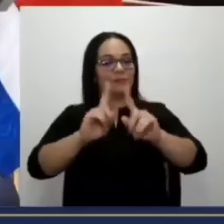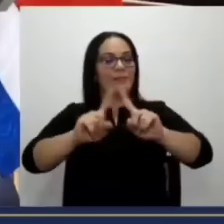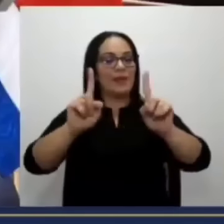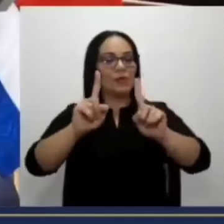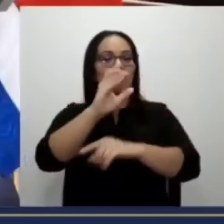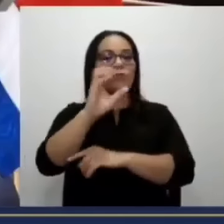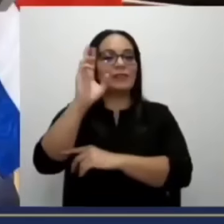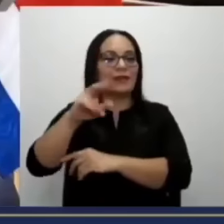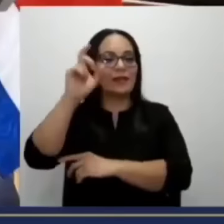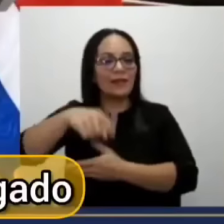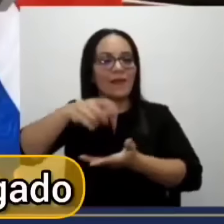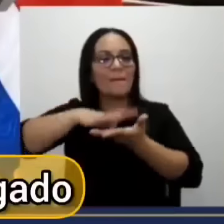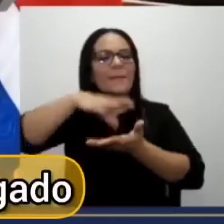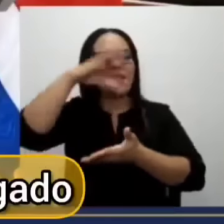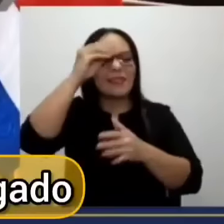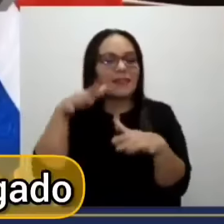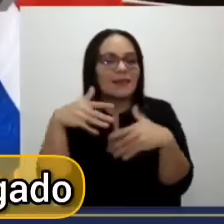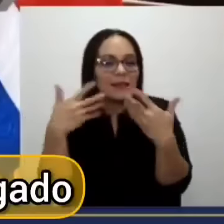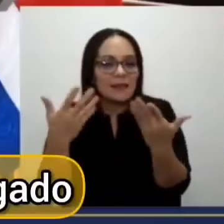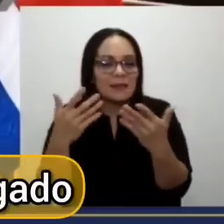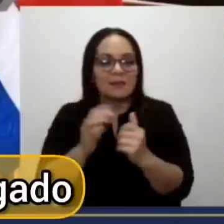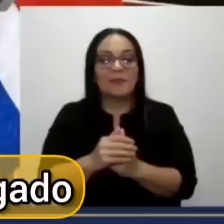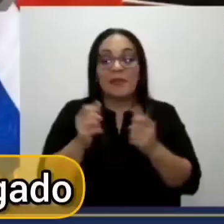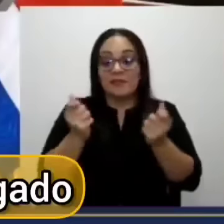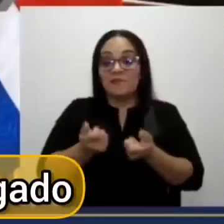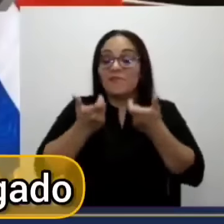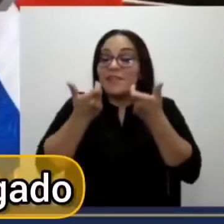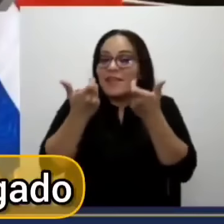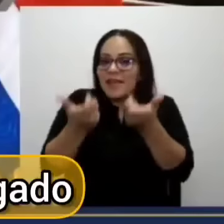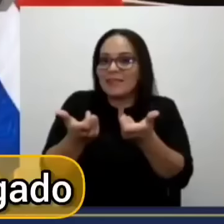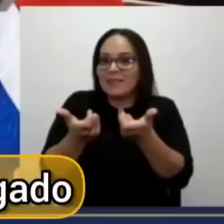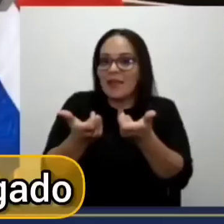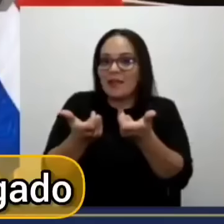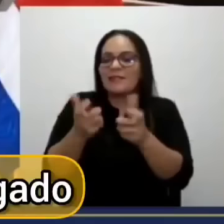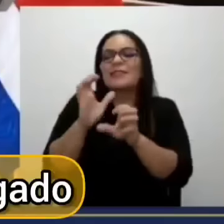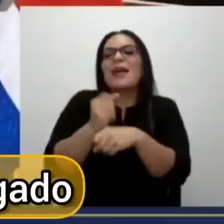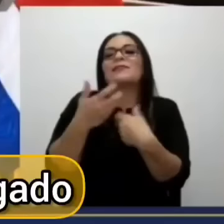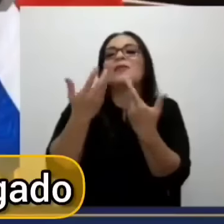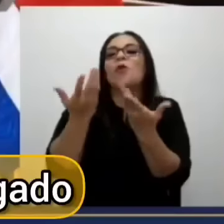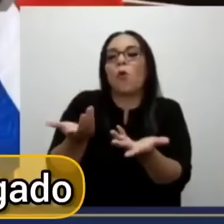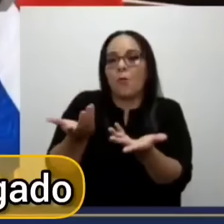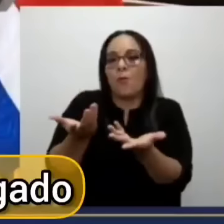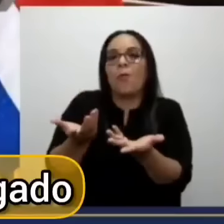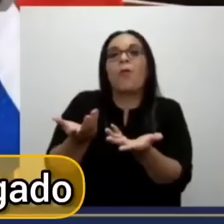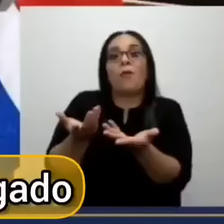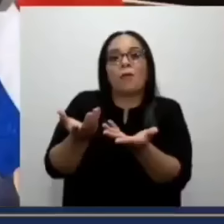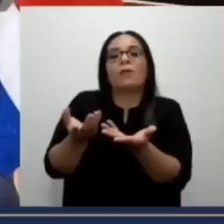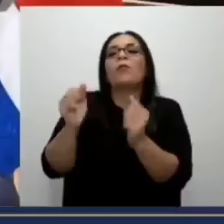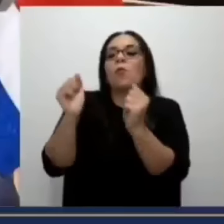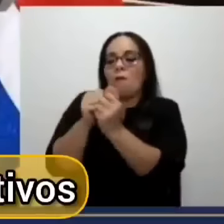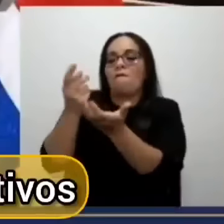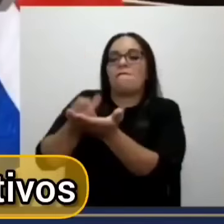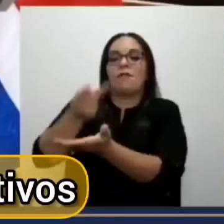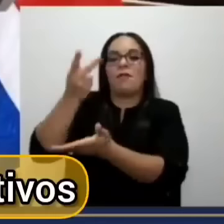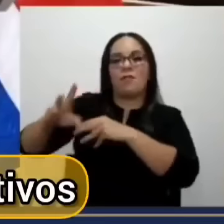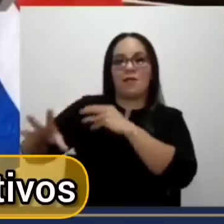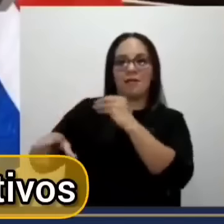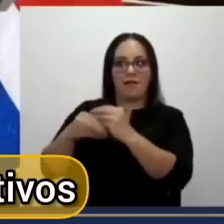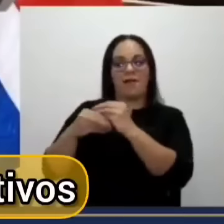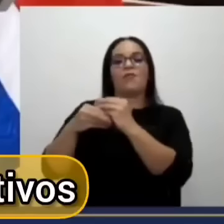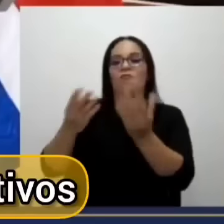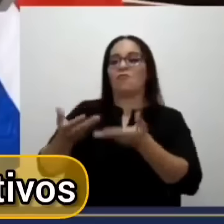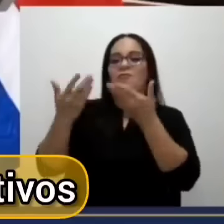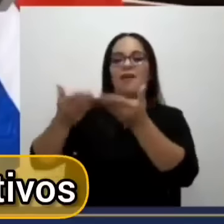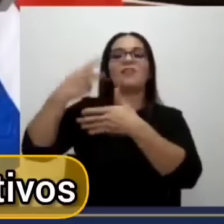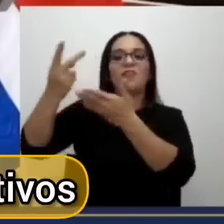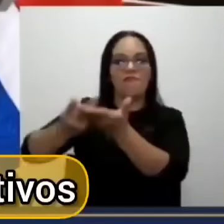es que la riqueza se hace por valor agregado, generando valor